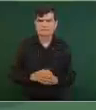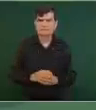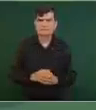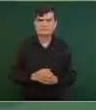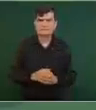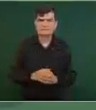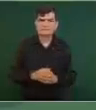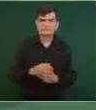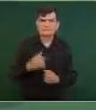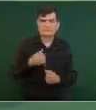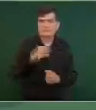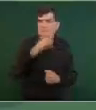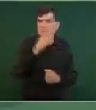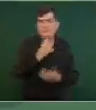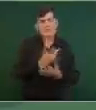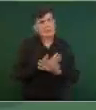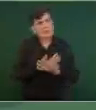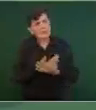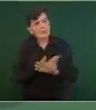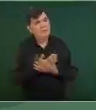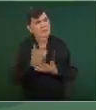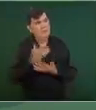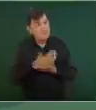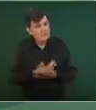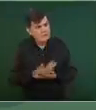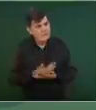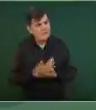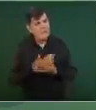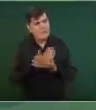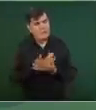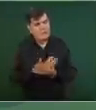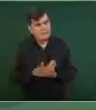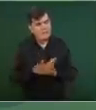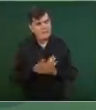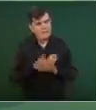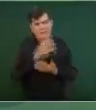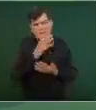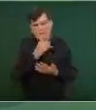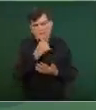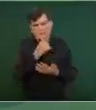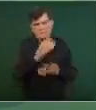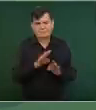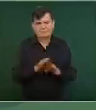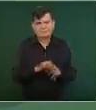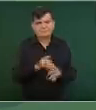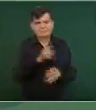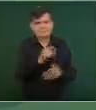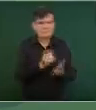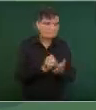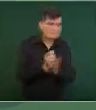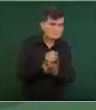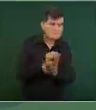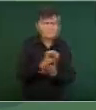Y no podemos estar esperando que se decidan